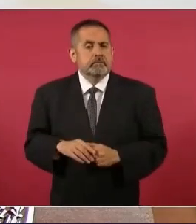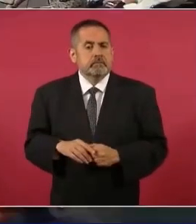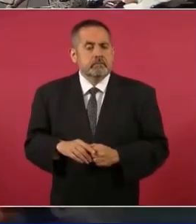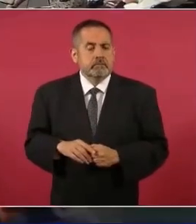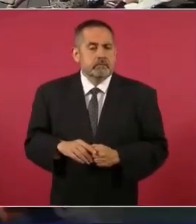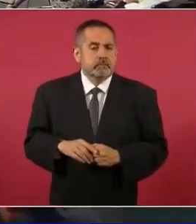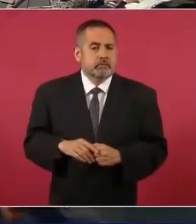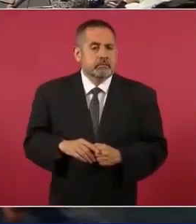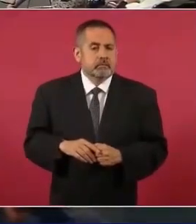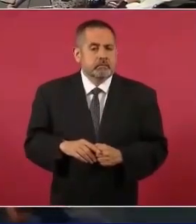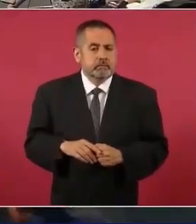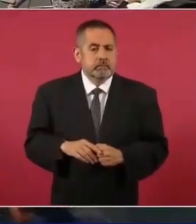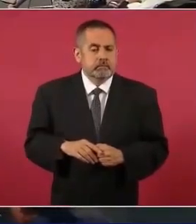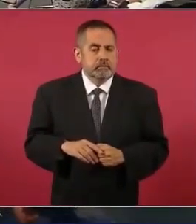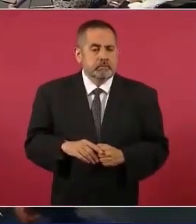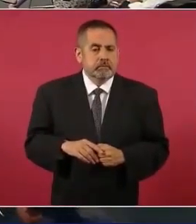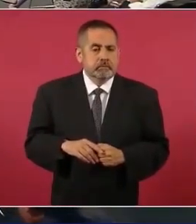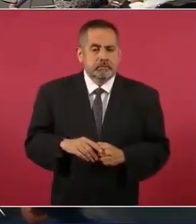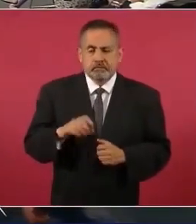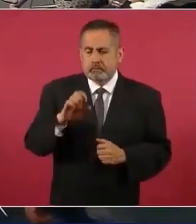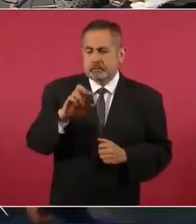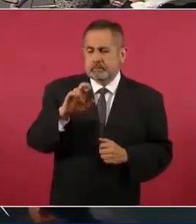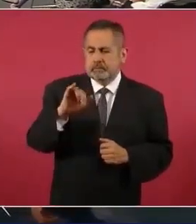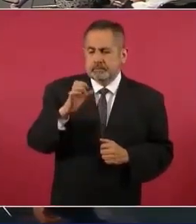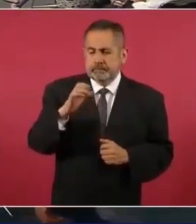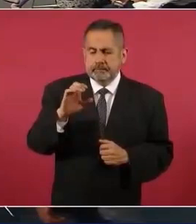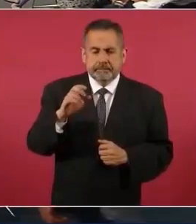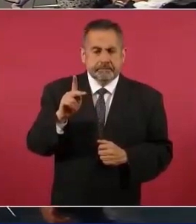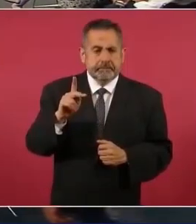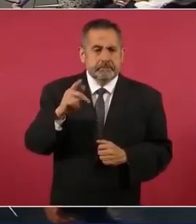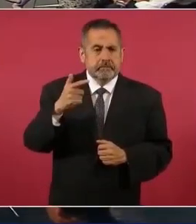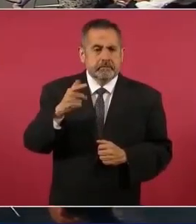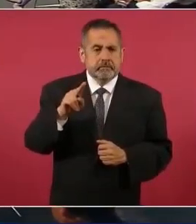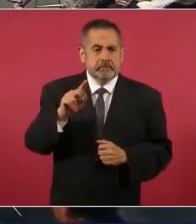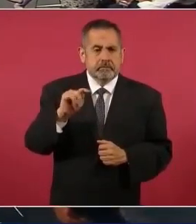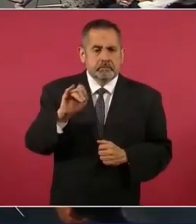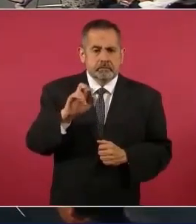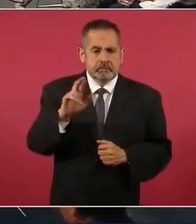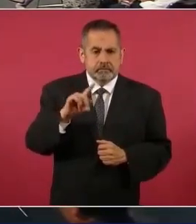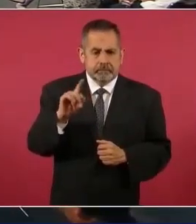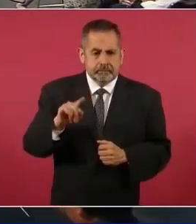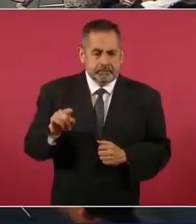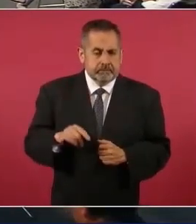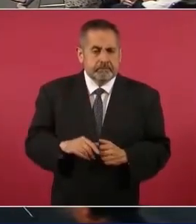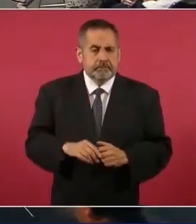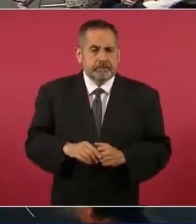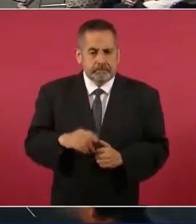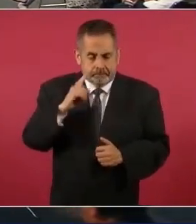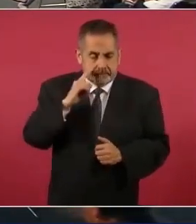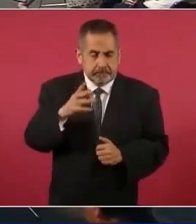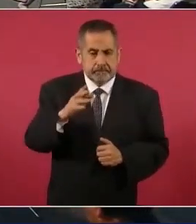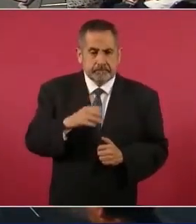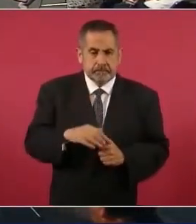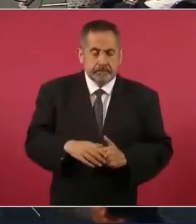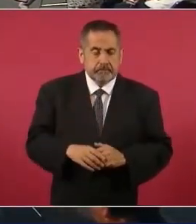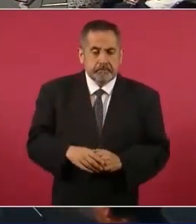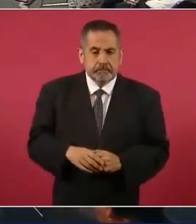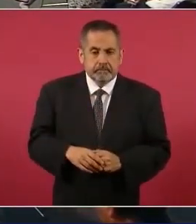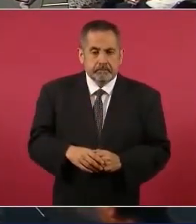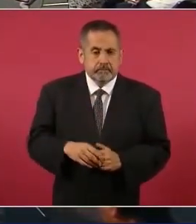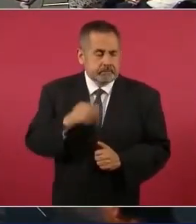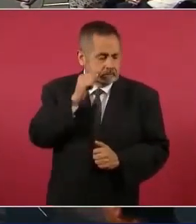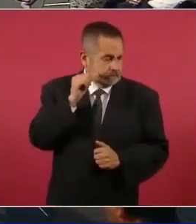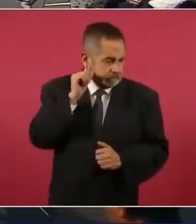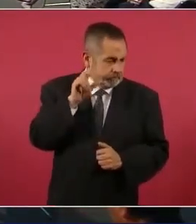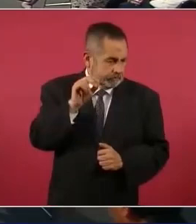es Eric Gutiérrez, ¿eh? A ver, creo que